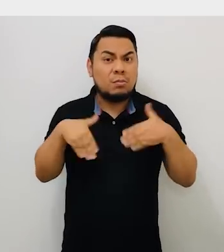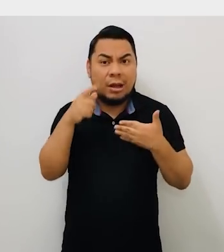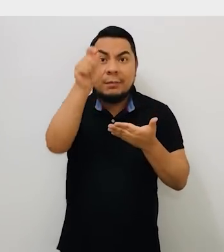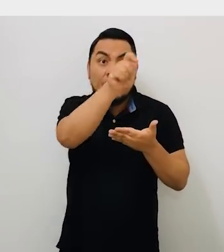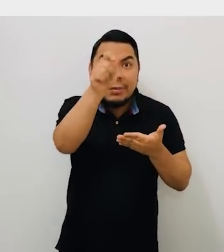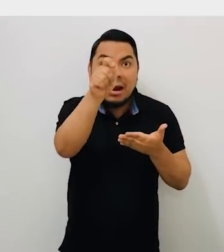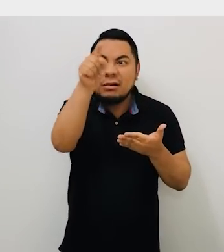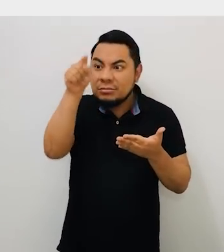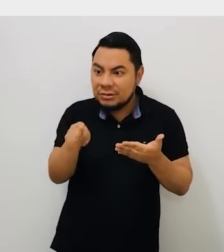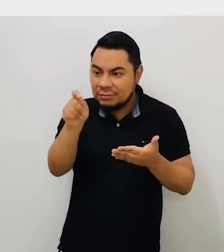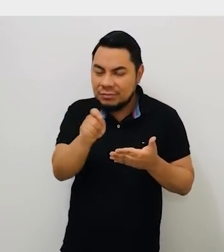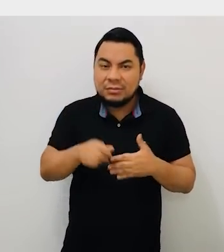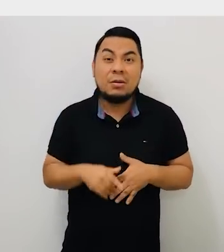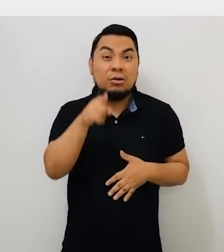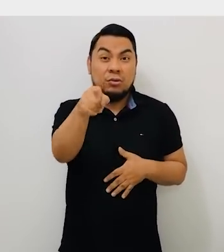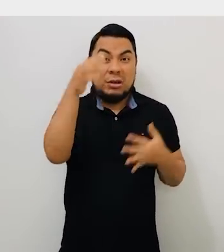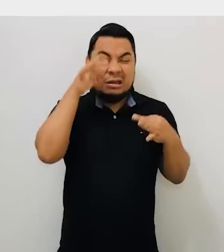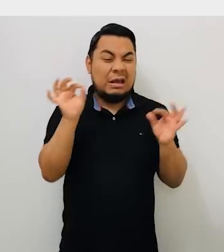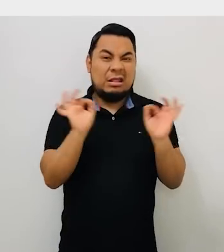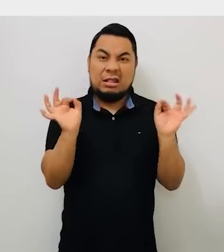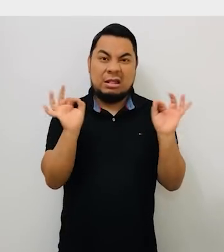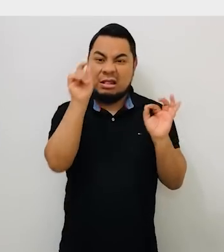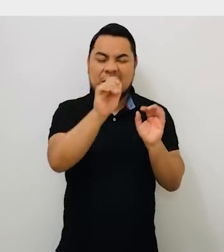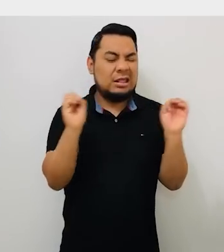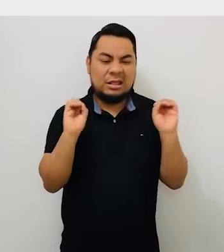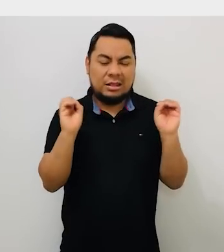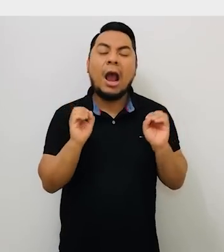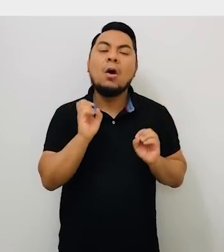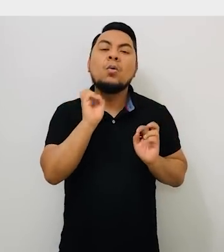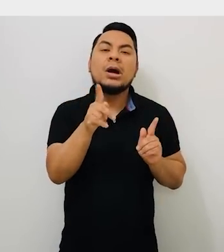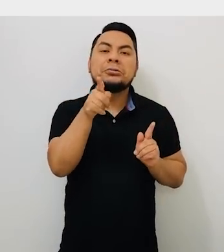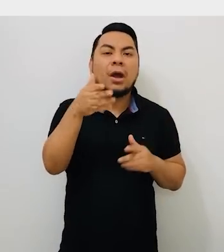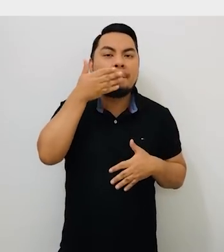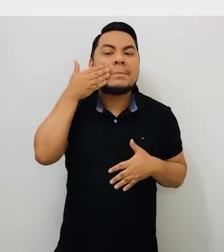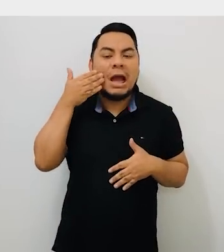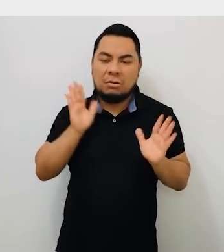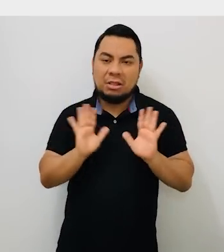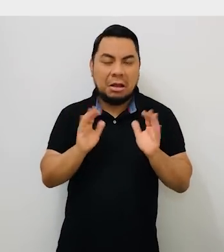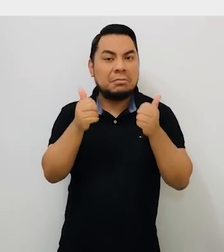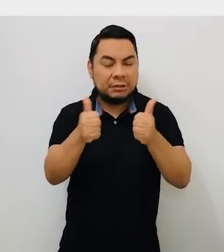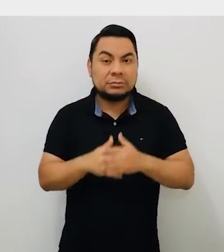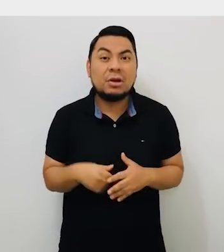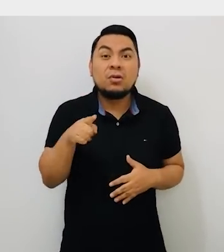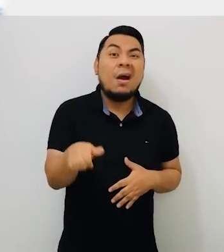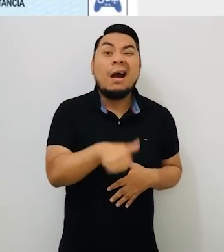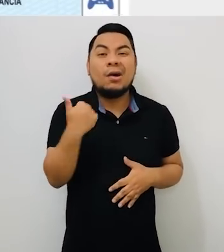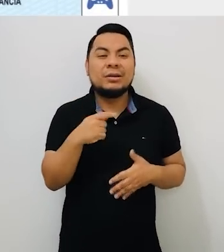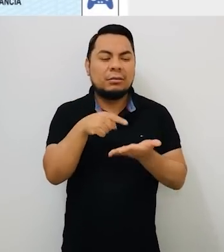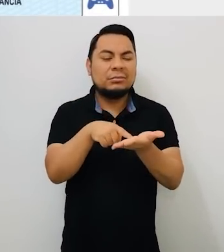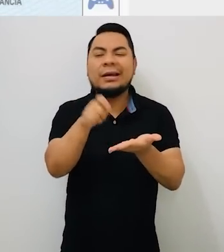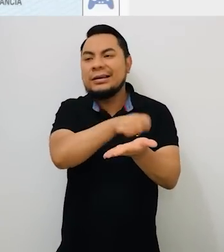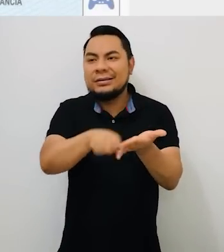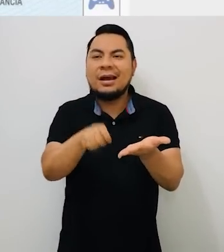organización política. Si decides no marcar nada, tu voto será considerado en blanco. Si